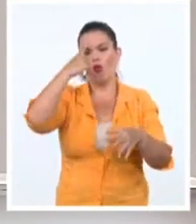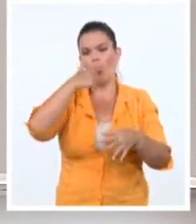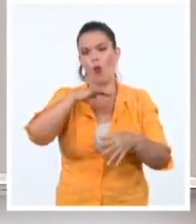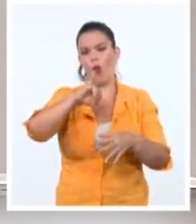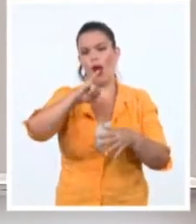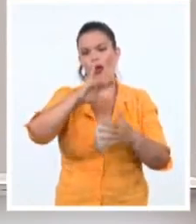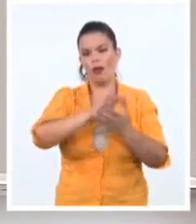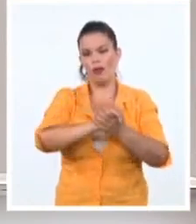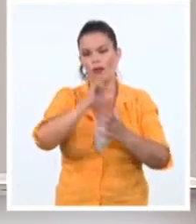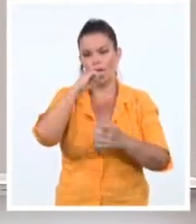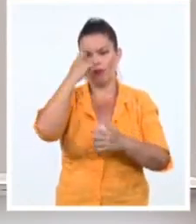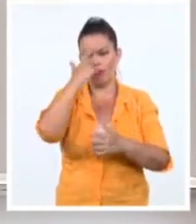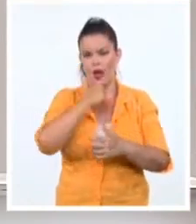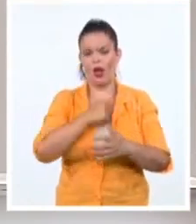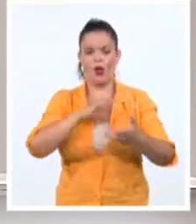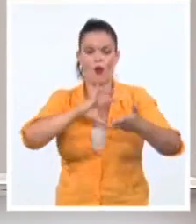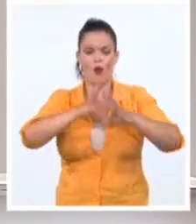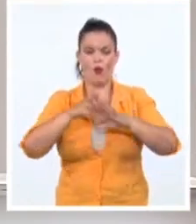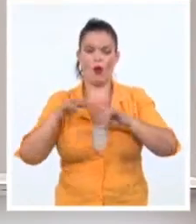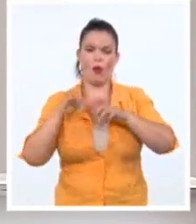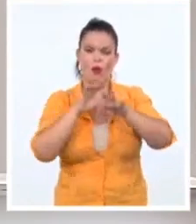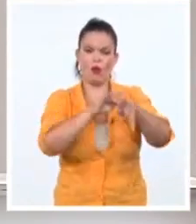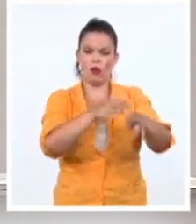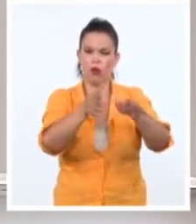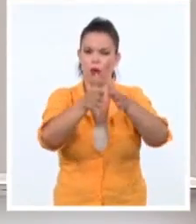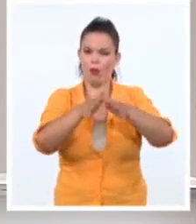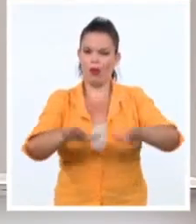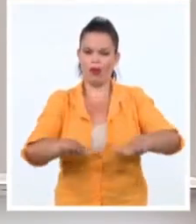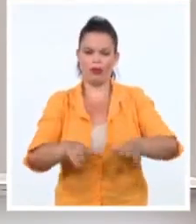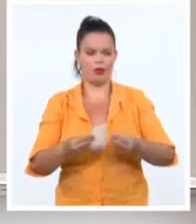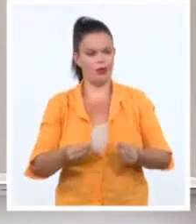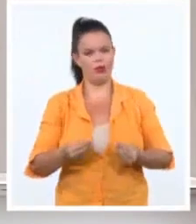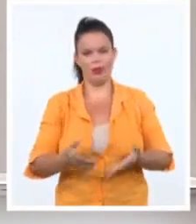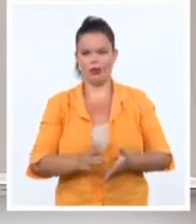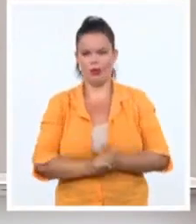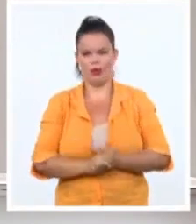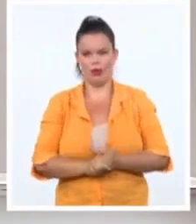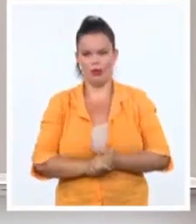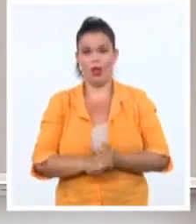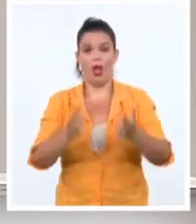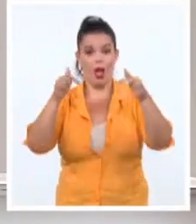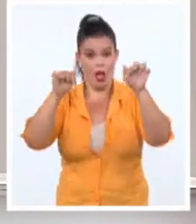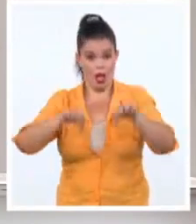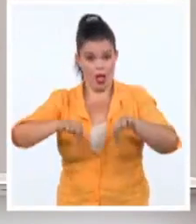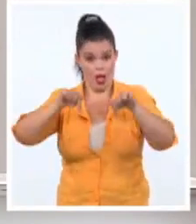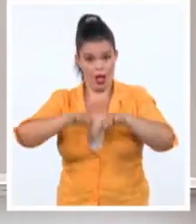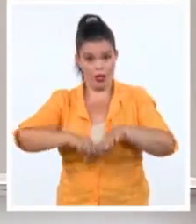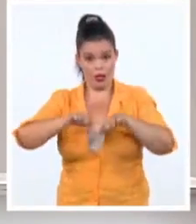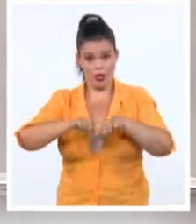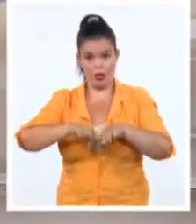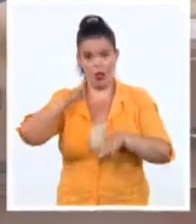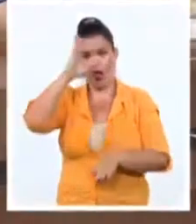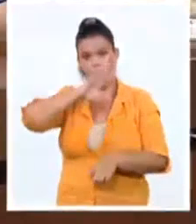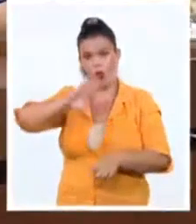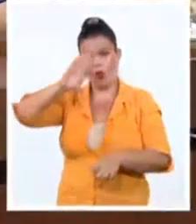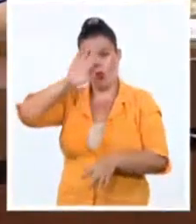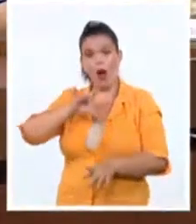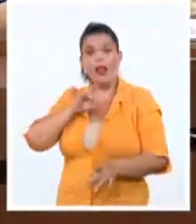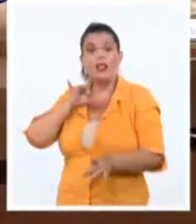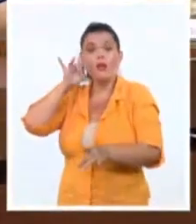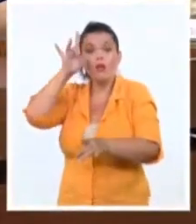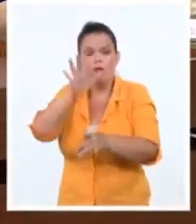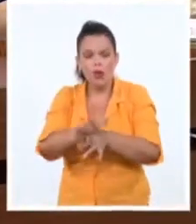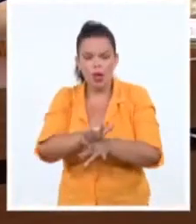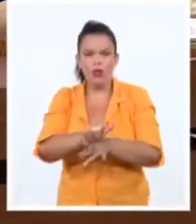Algunos, aquí, en Cuba, empiezan también a buscar en los